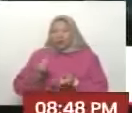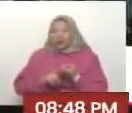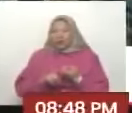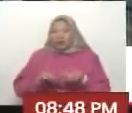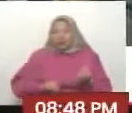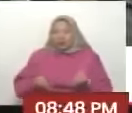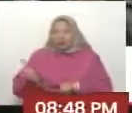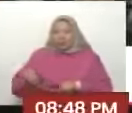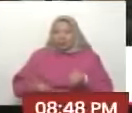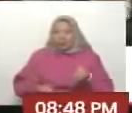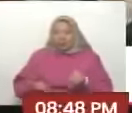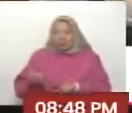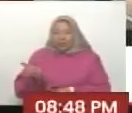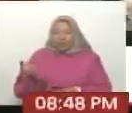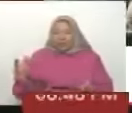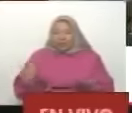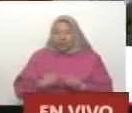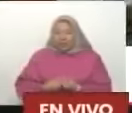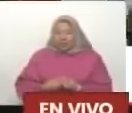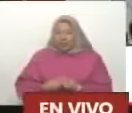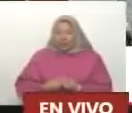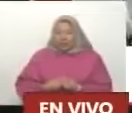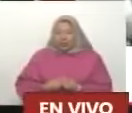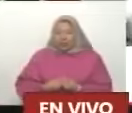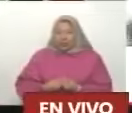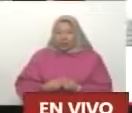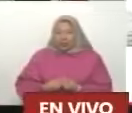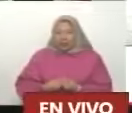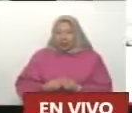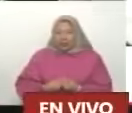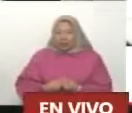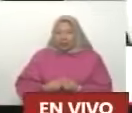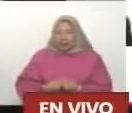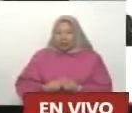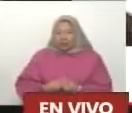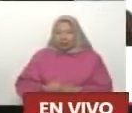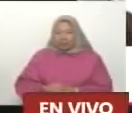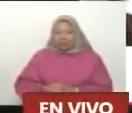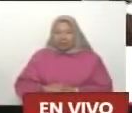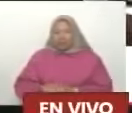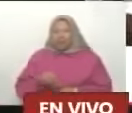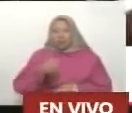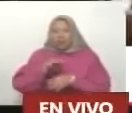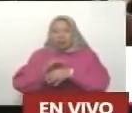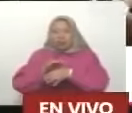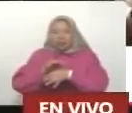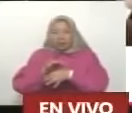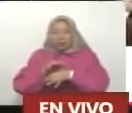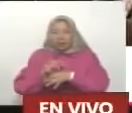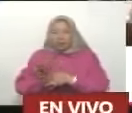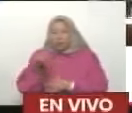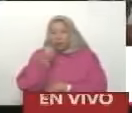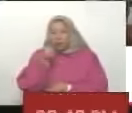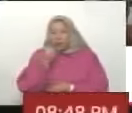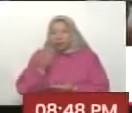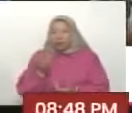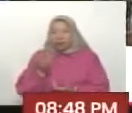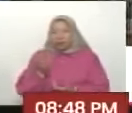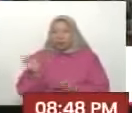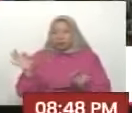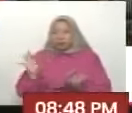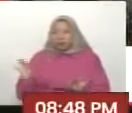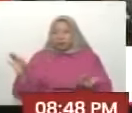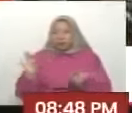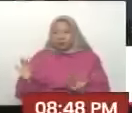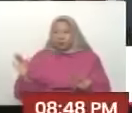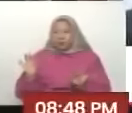dieta paleolítica también conmigo. Y aquí entonces, en el recuerdo, agárrame aquí, eso es,